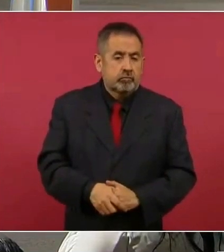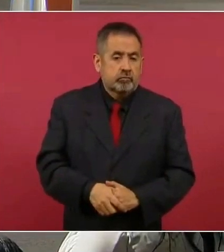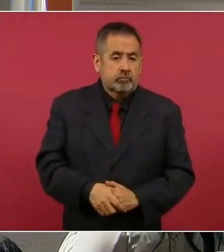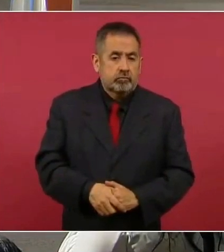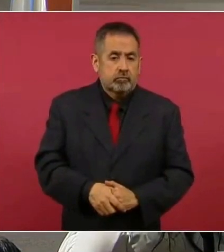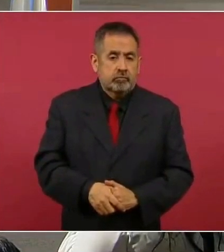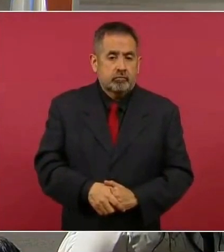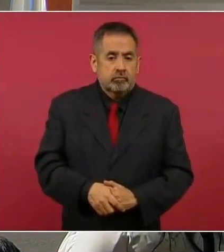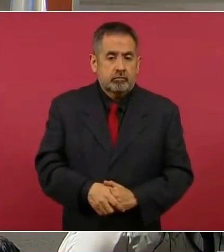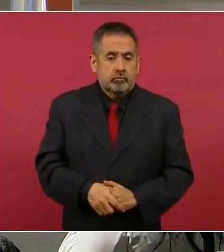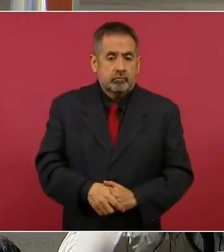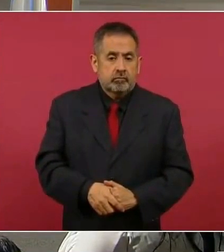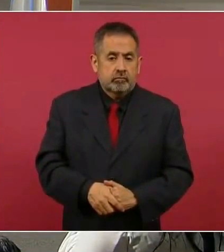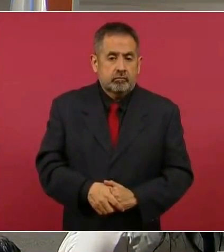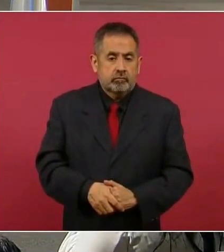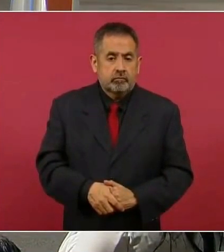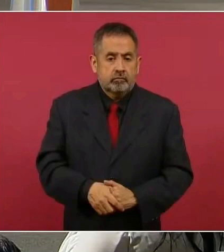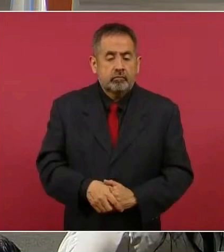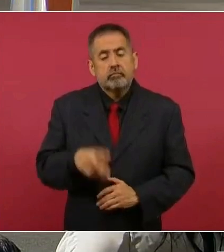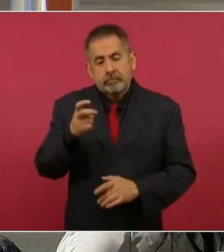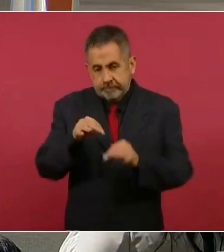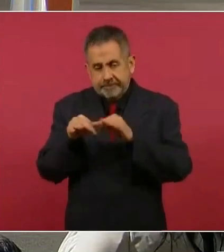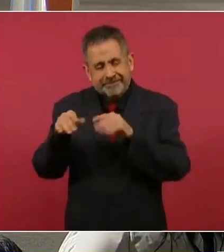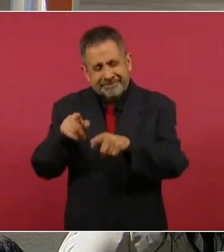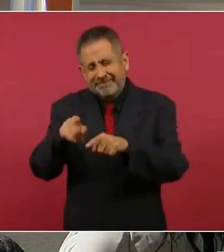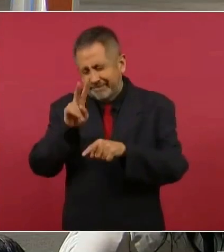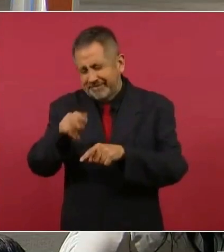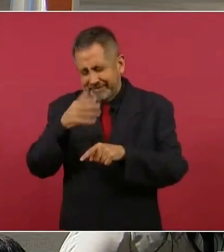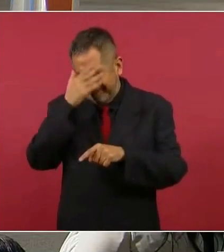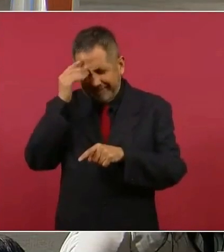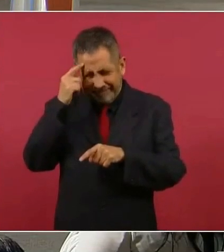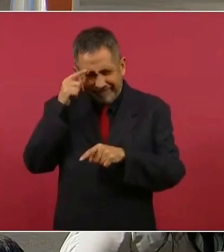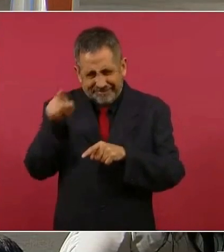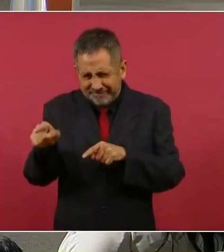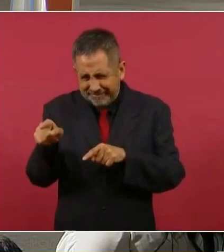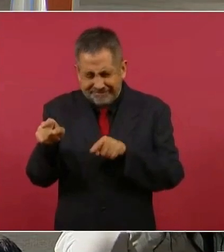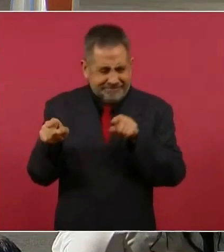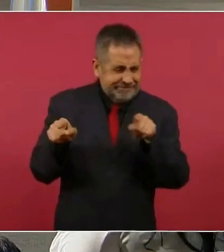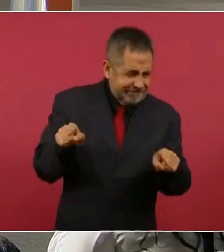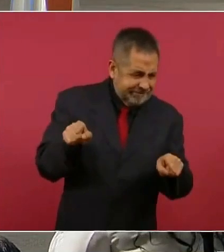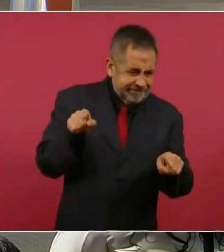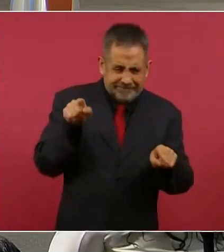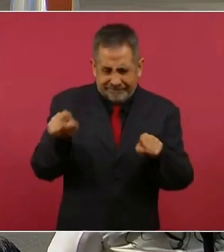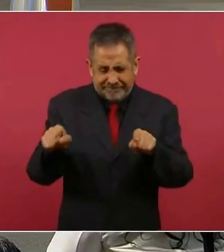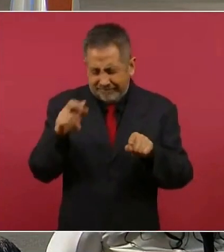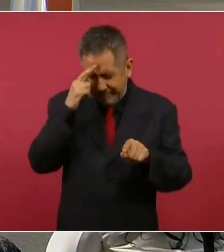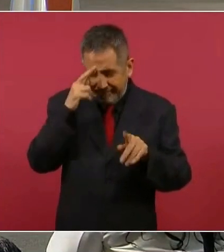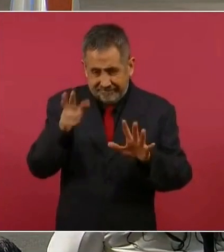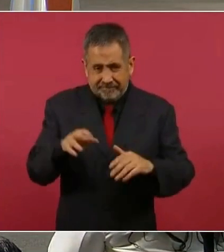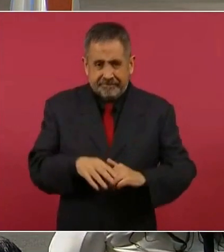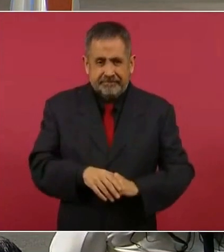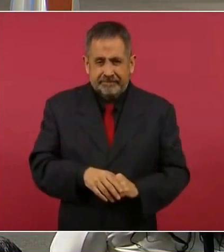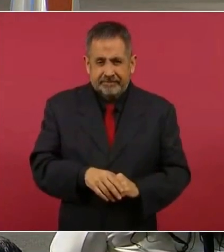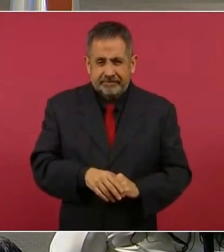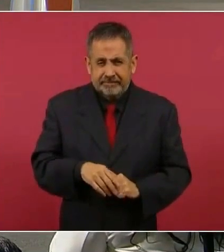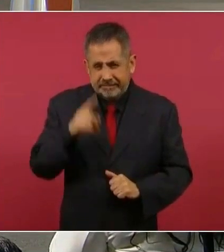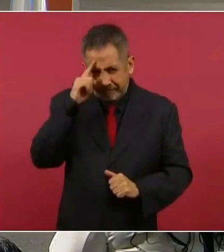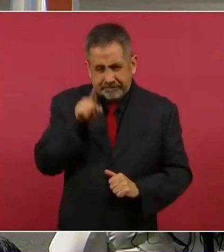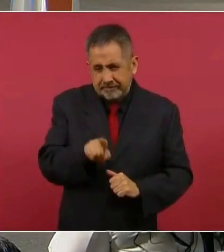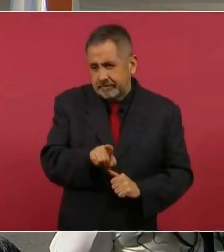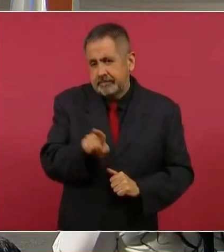sí, este. No, es que este sí lo estamos trabajando, pero no sé si es acá o es para